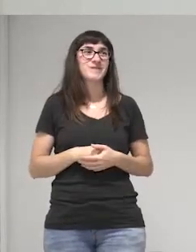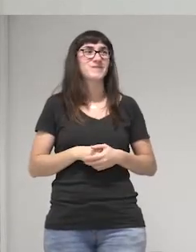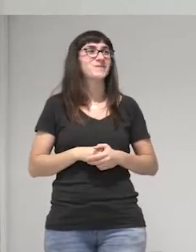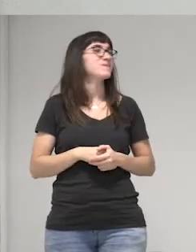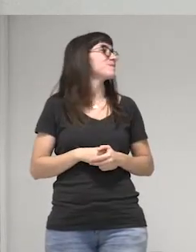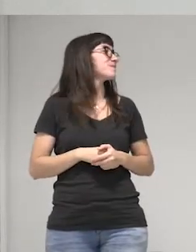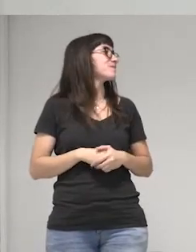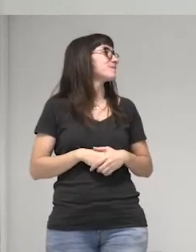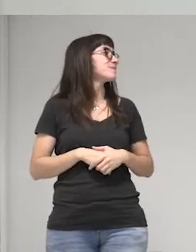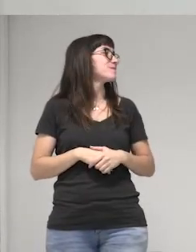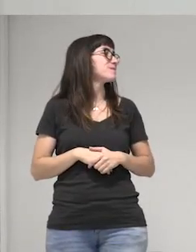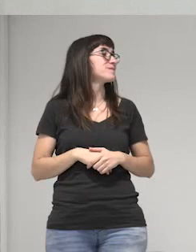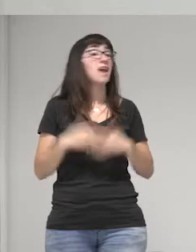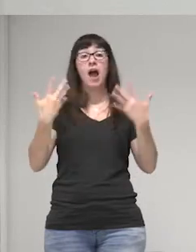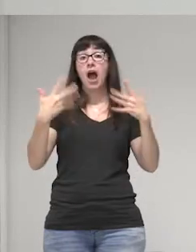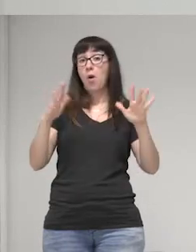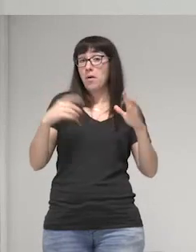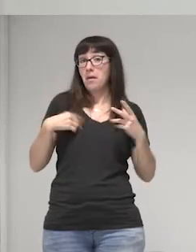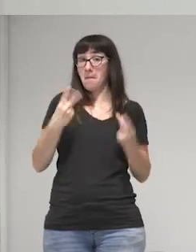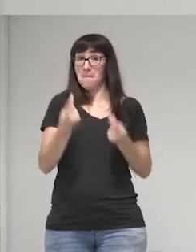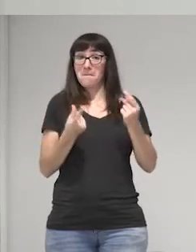aunque se puede que baile el pollito